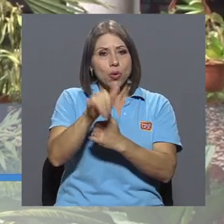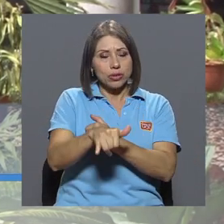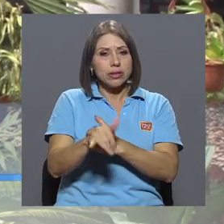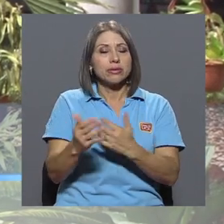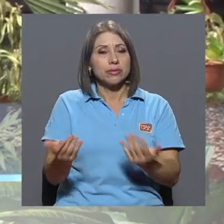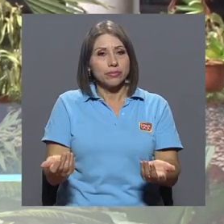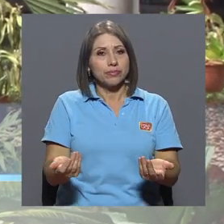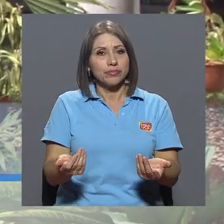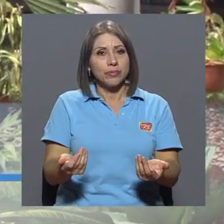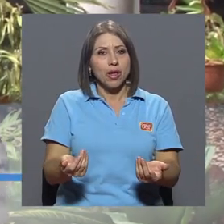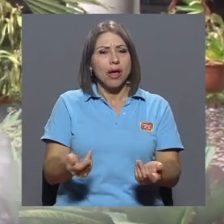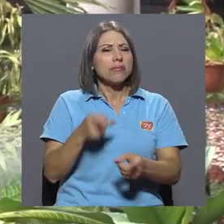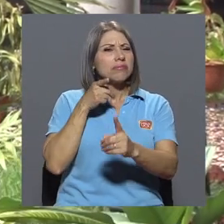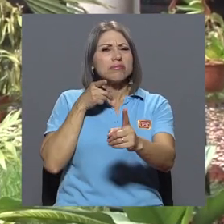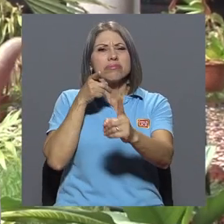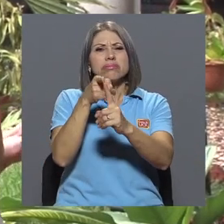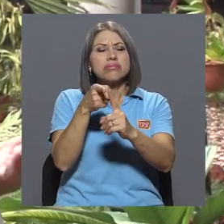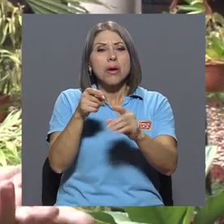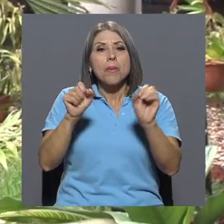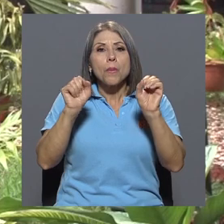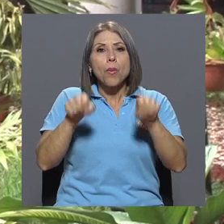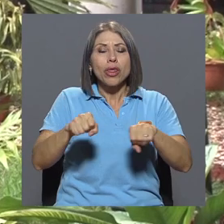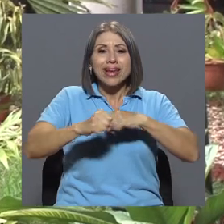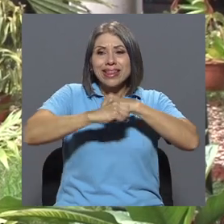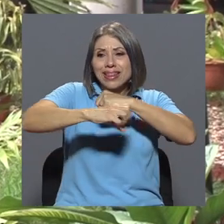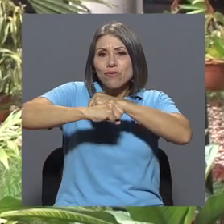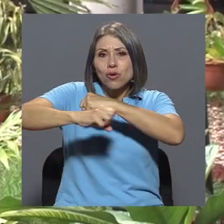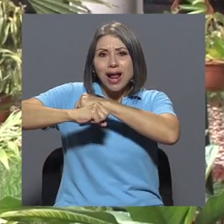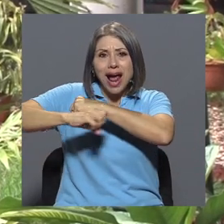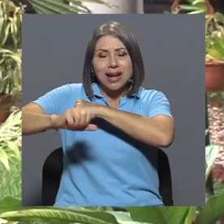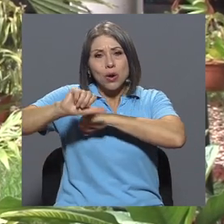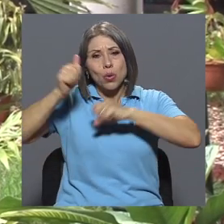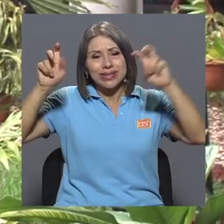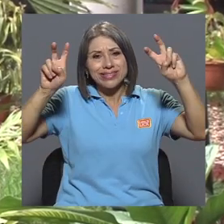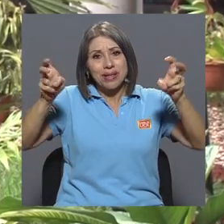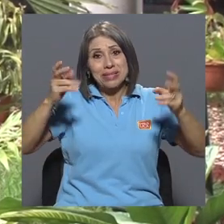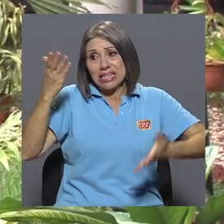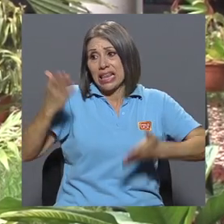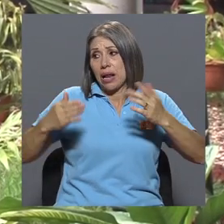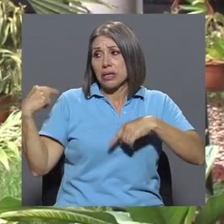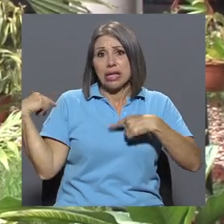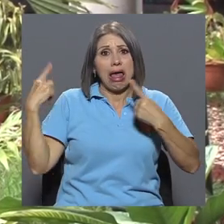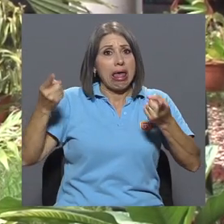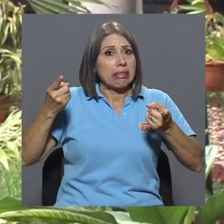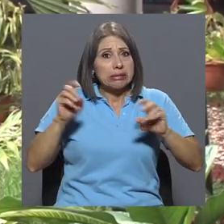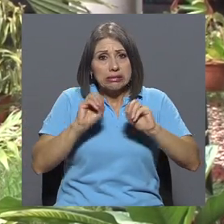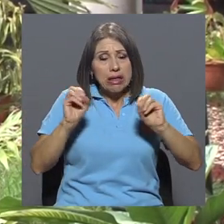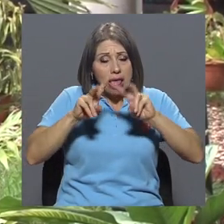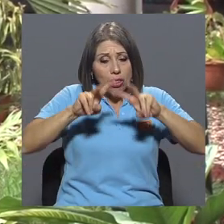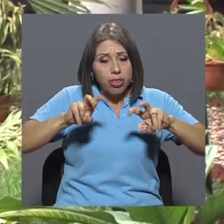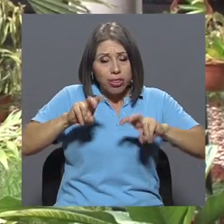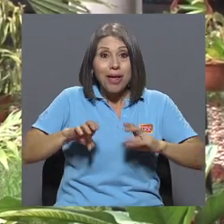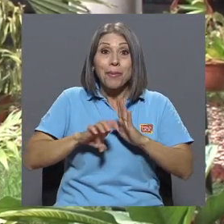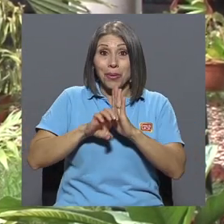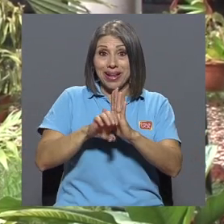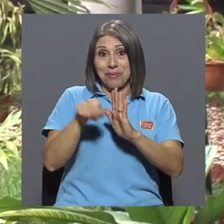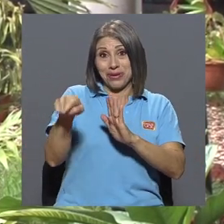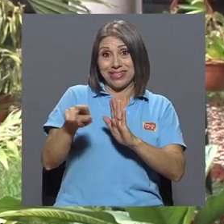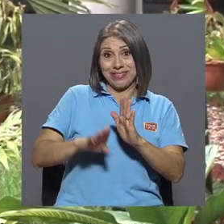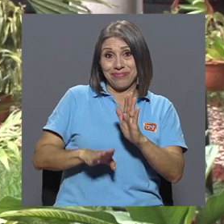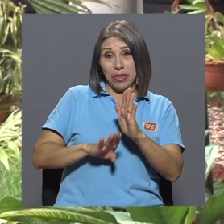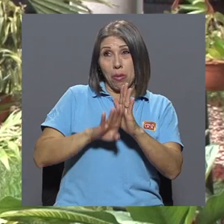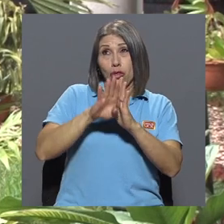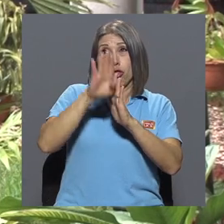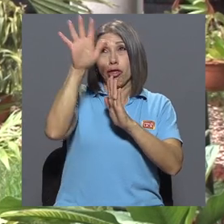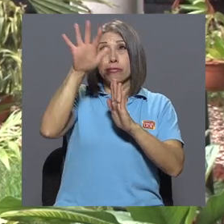en miras de poder divulgar otro tipo de temática que tal vez no ha sido muy explorado, como es lo de la basura espacial, que